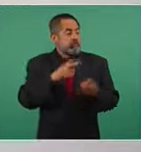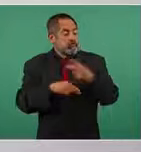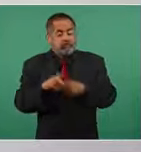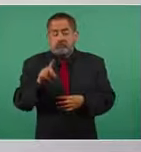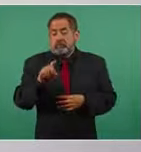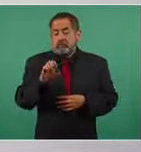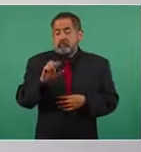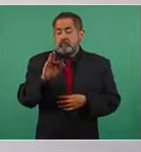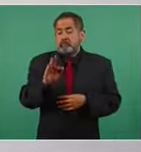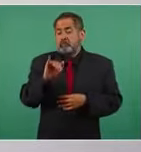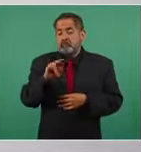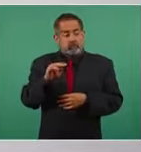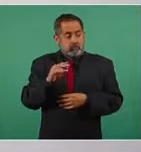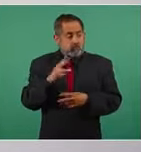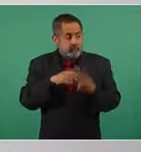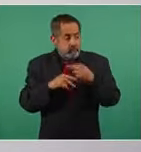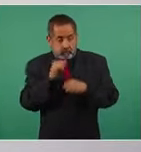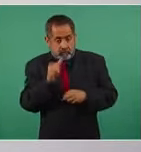Delfina